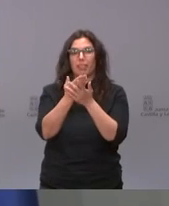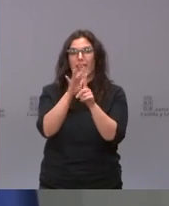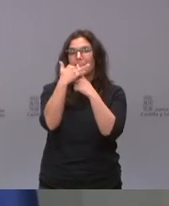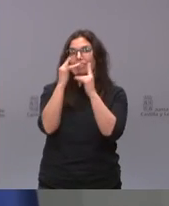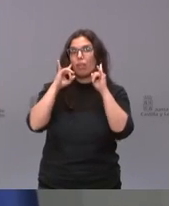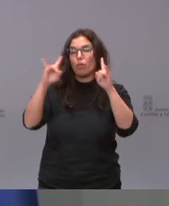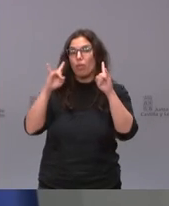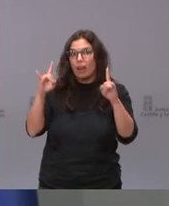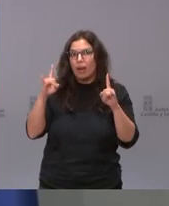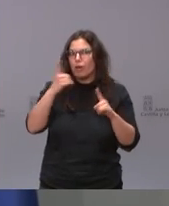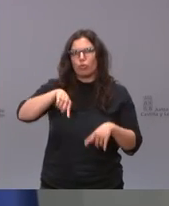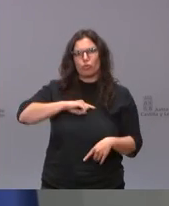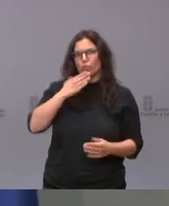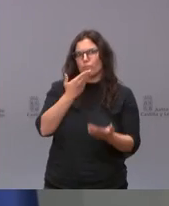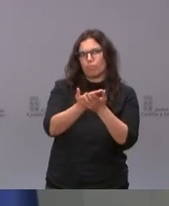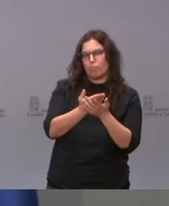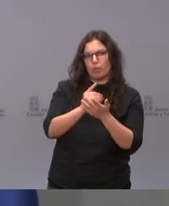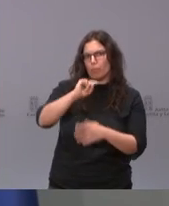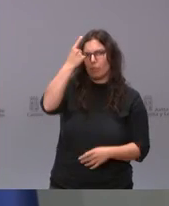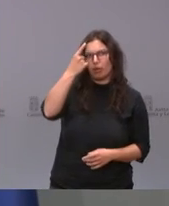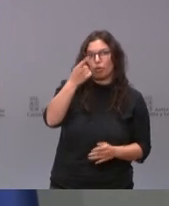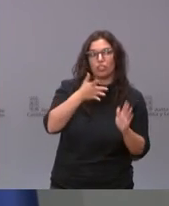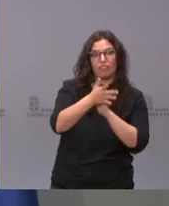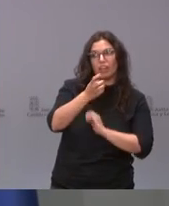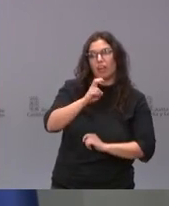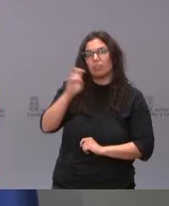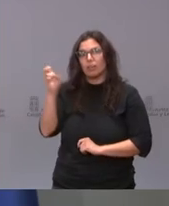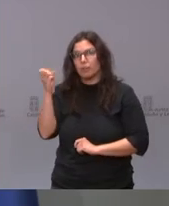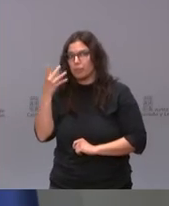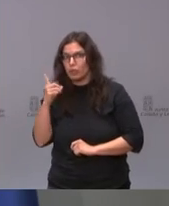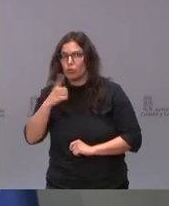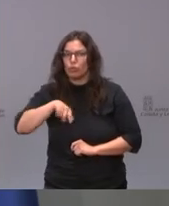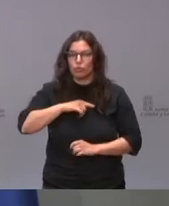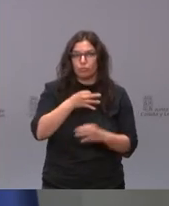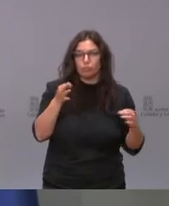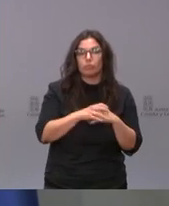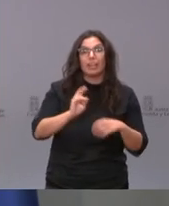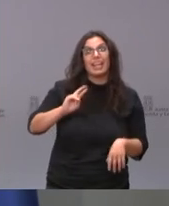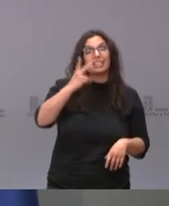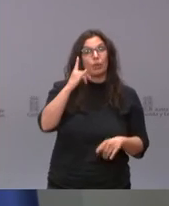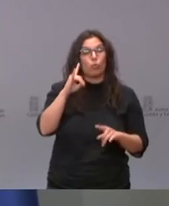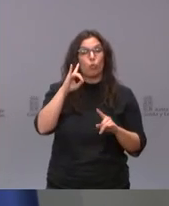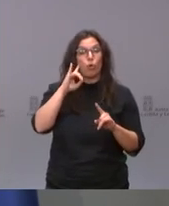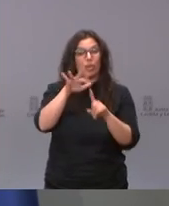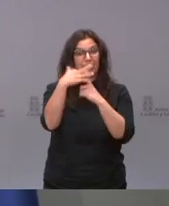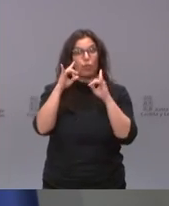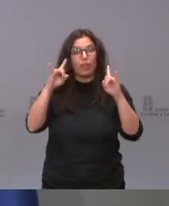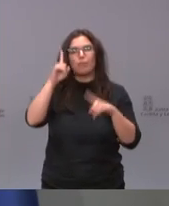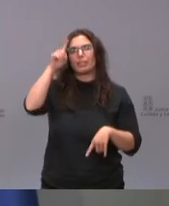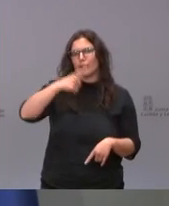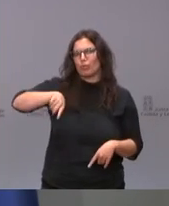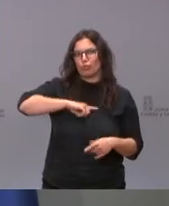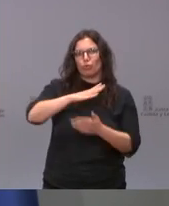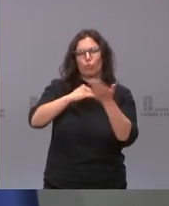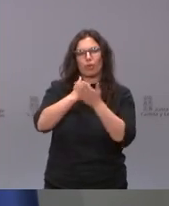imprudentes los otros o nosotros hicimos lo correcto en el segundo estado de alarma también también fue esta comunidad la que salió primero